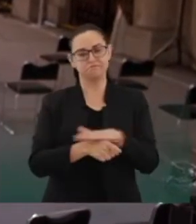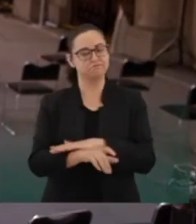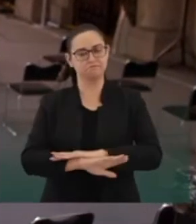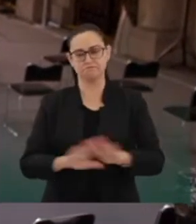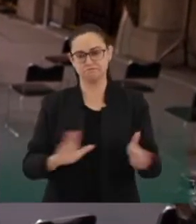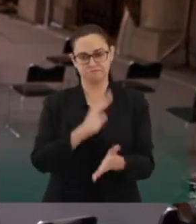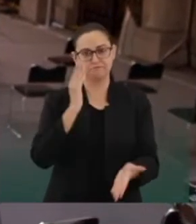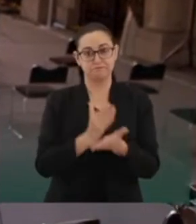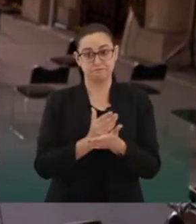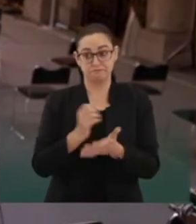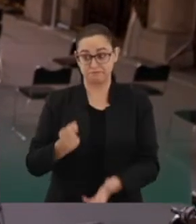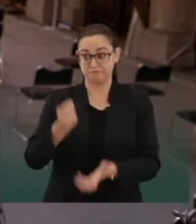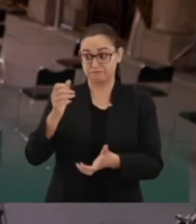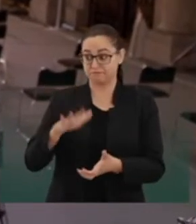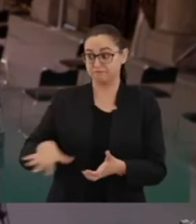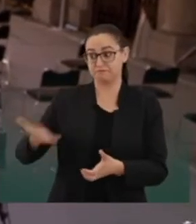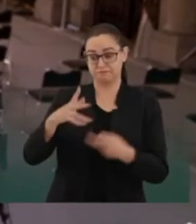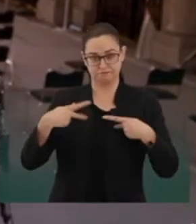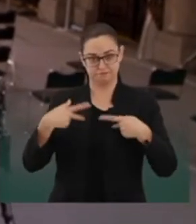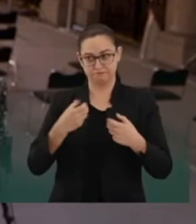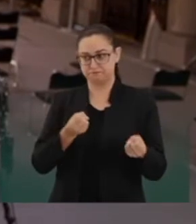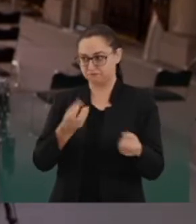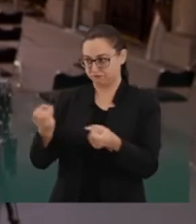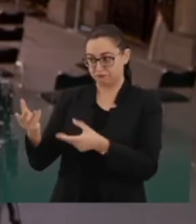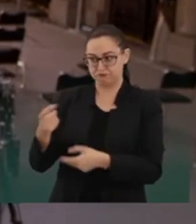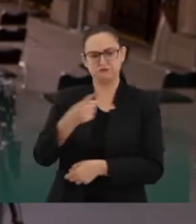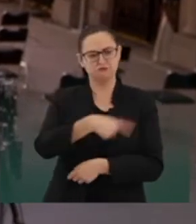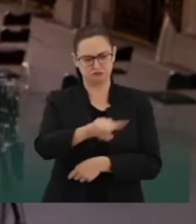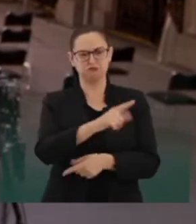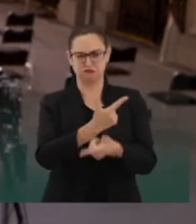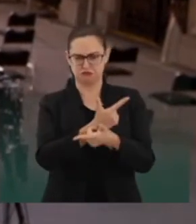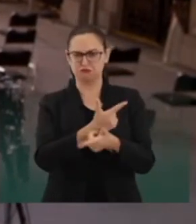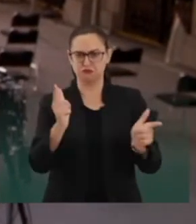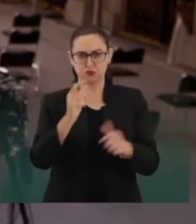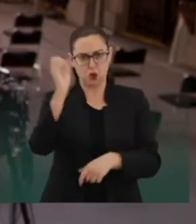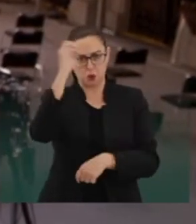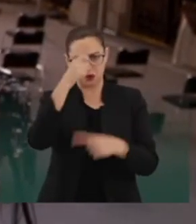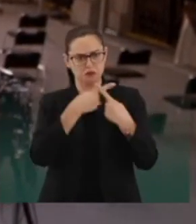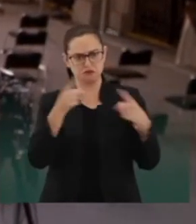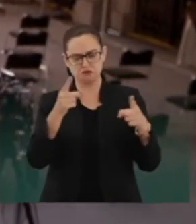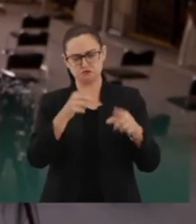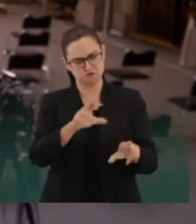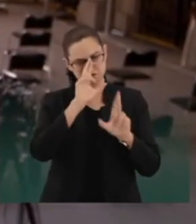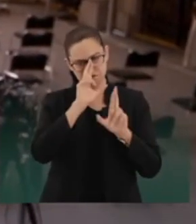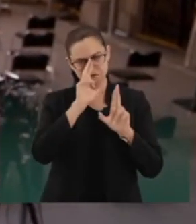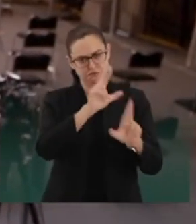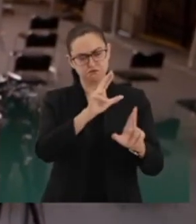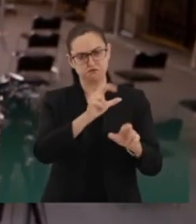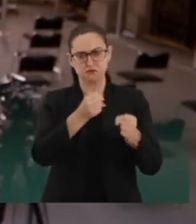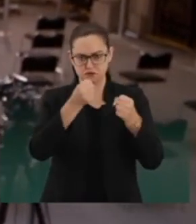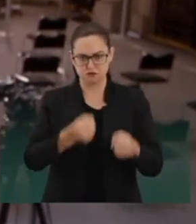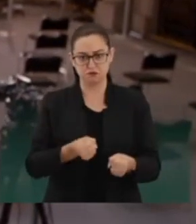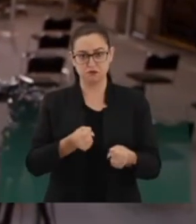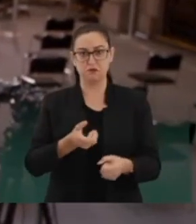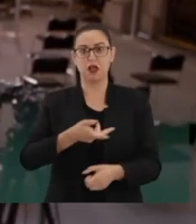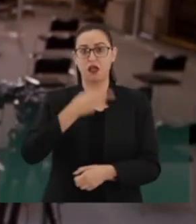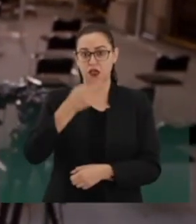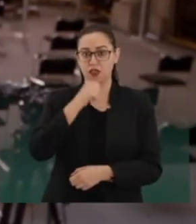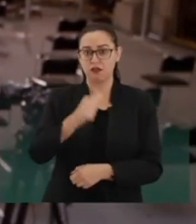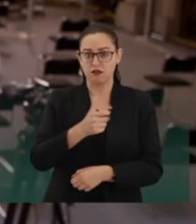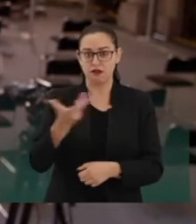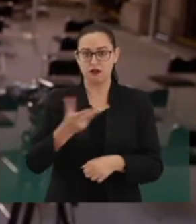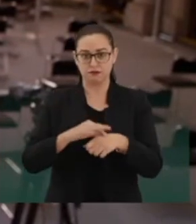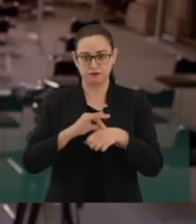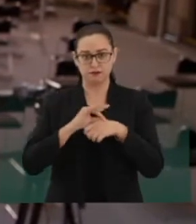presupuesto va al pueblo. Pero hay libertades. Se garantiza el derecho a disentir. Hechos,